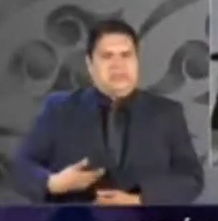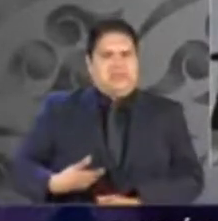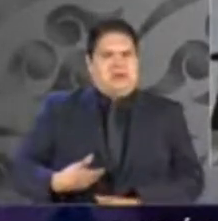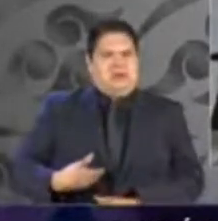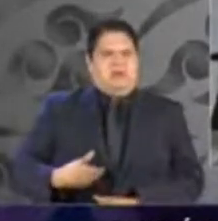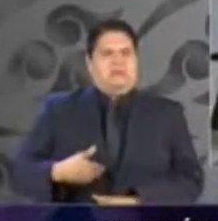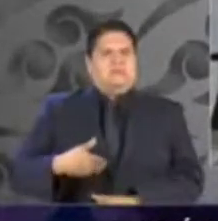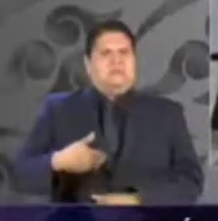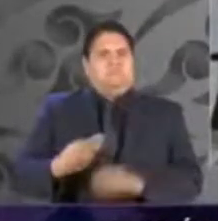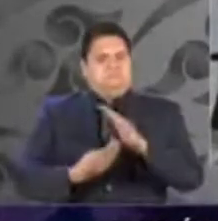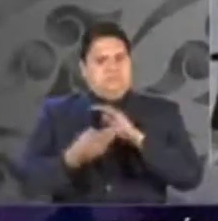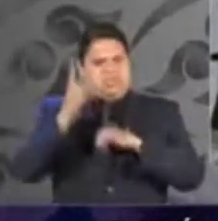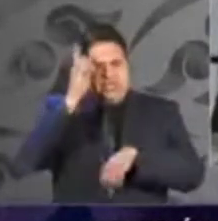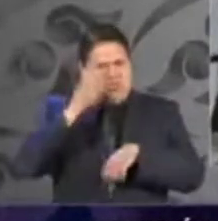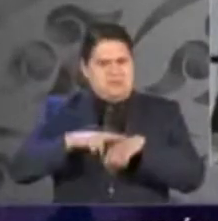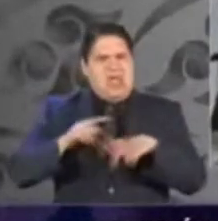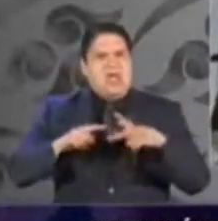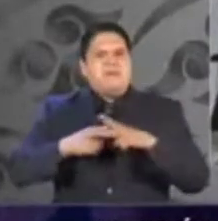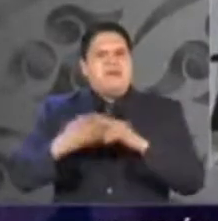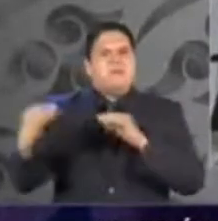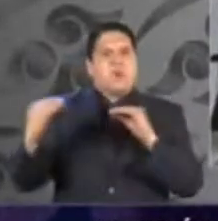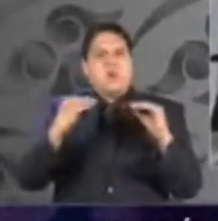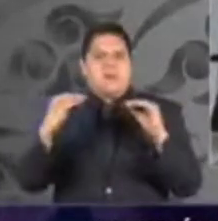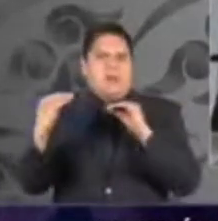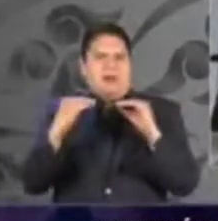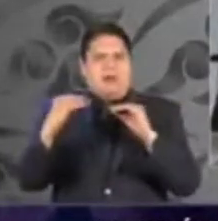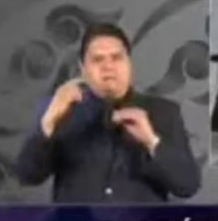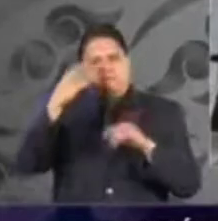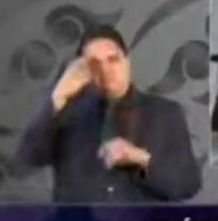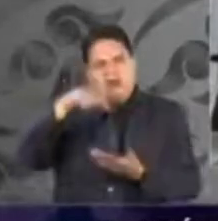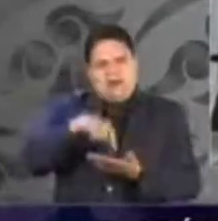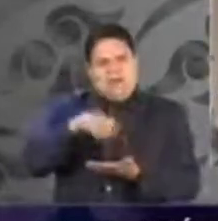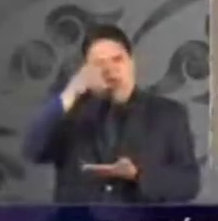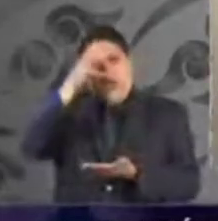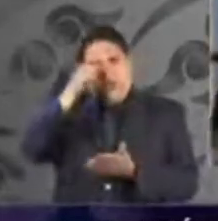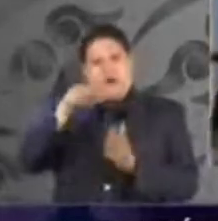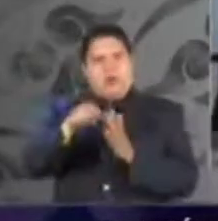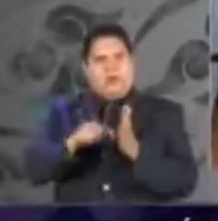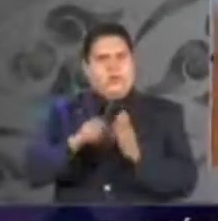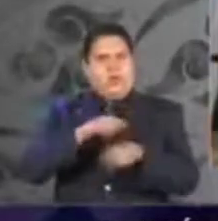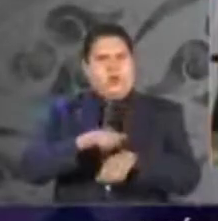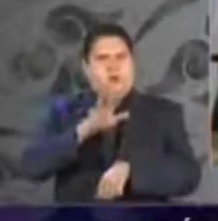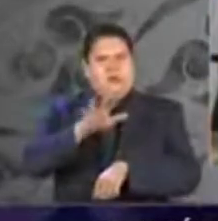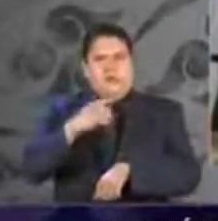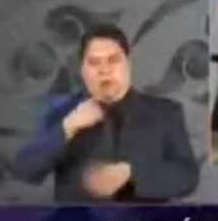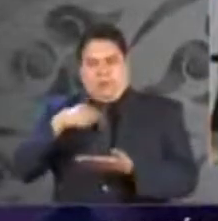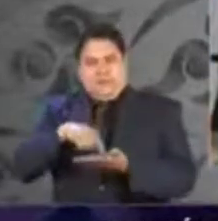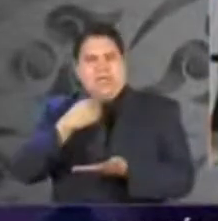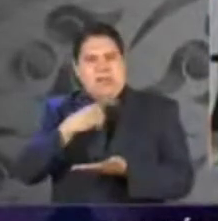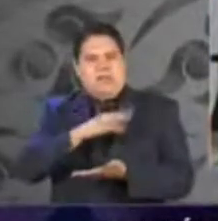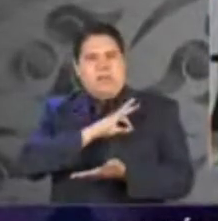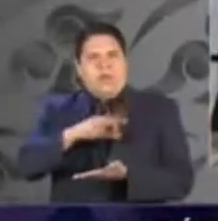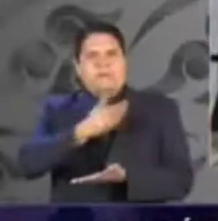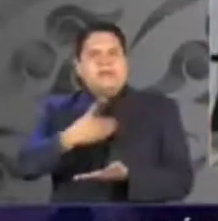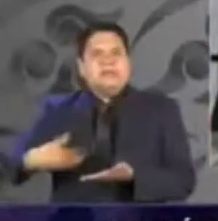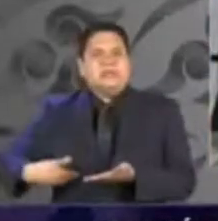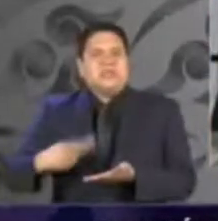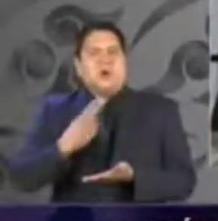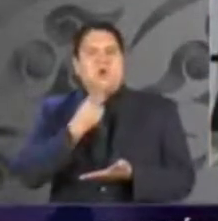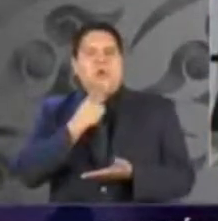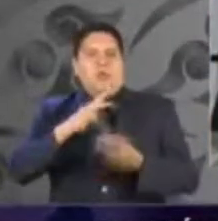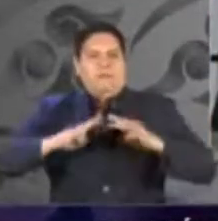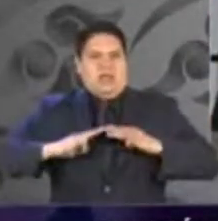controversia constitucional en contra del acuerdo por el cual el presidente ejecuta esto. Pero,